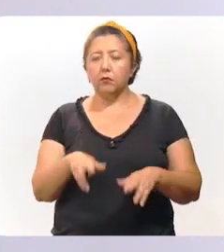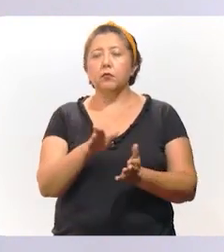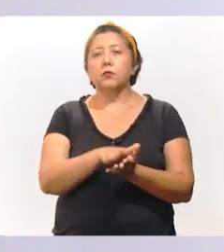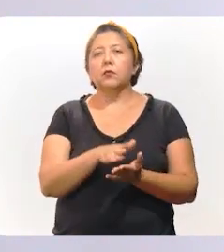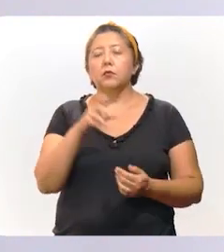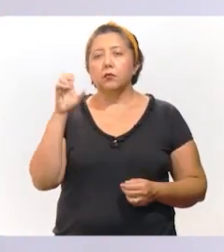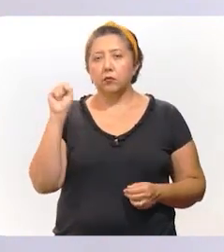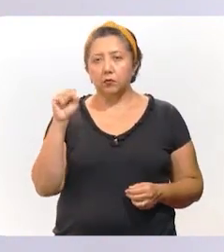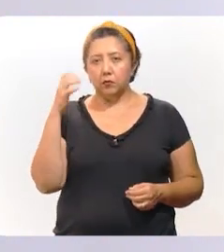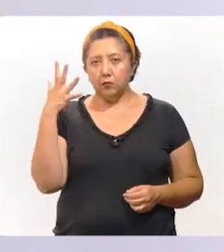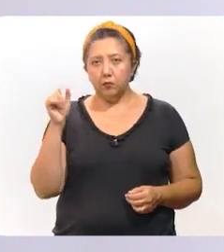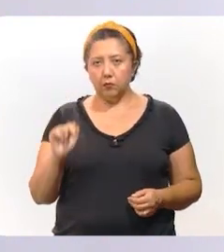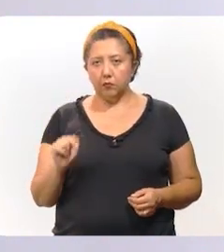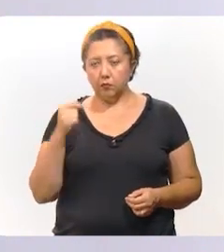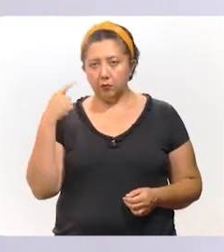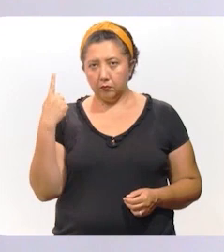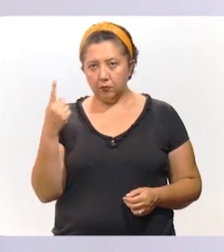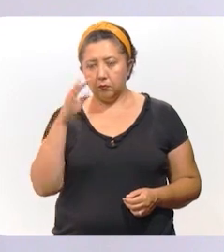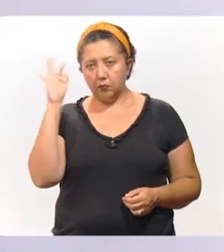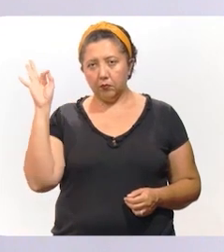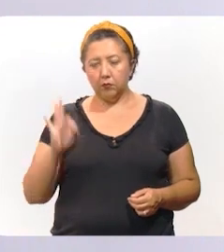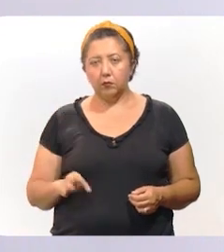Lagartos con 65.1%.